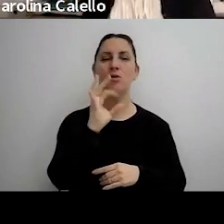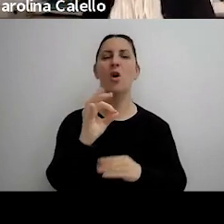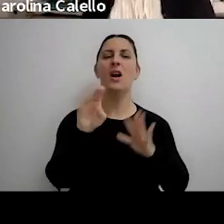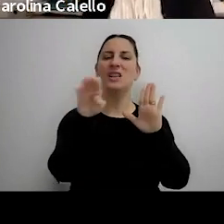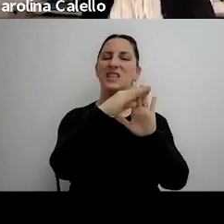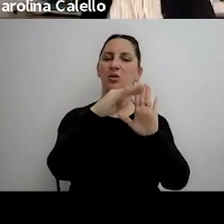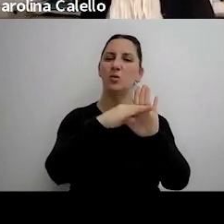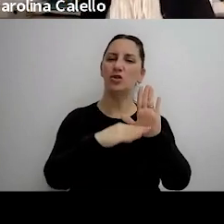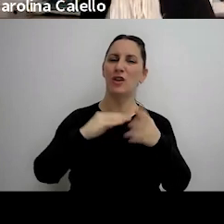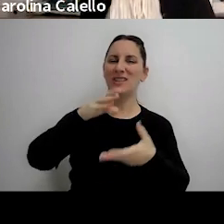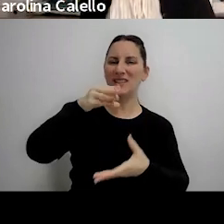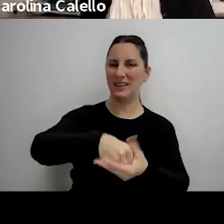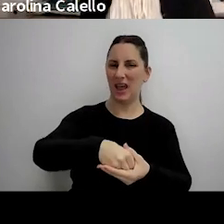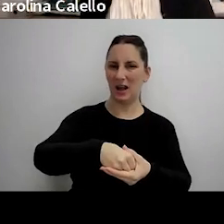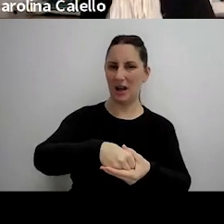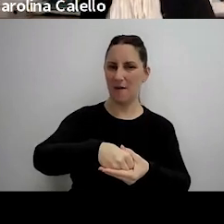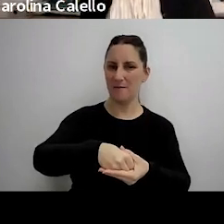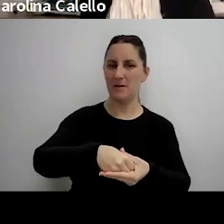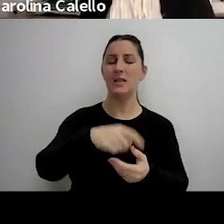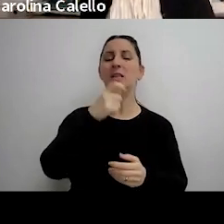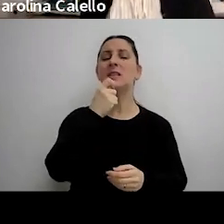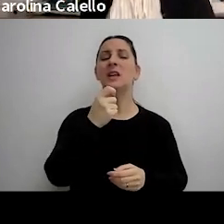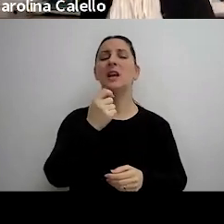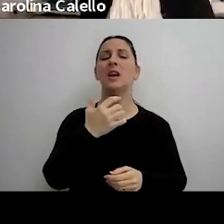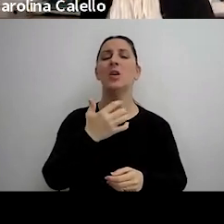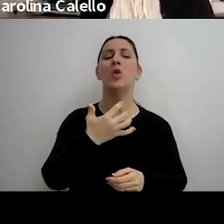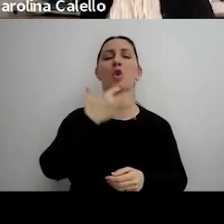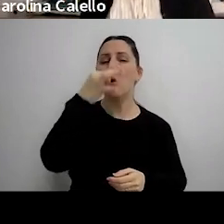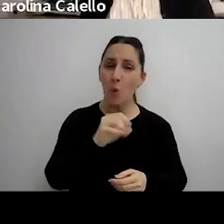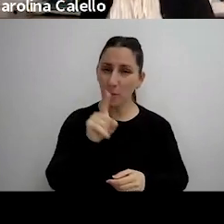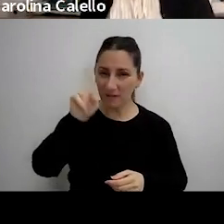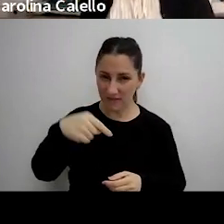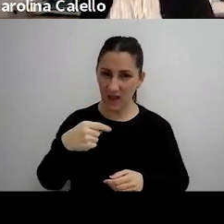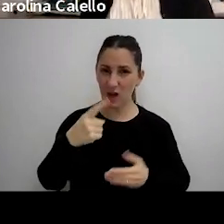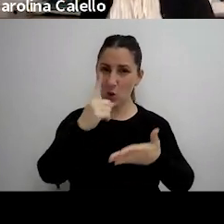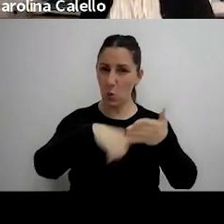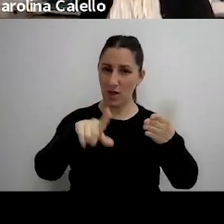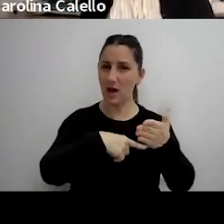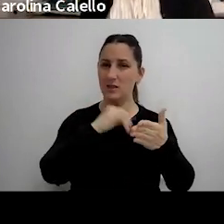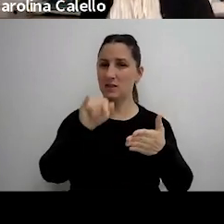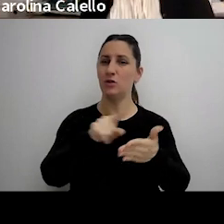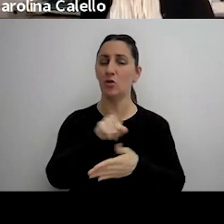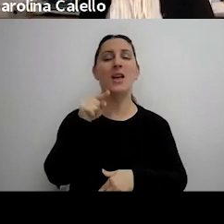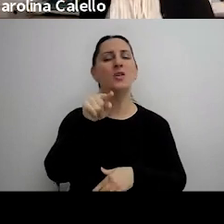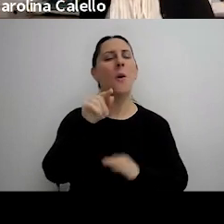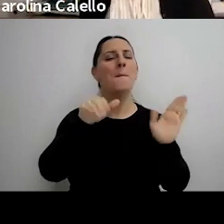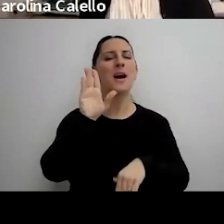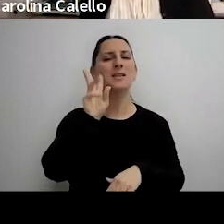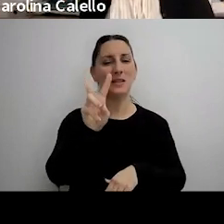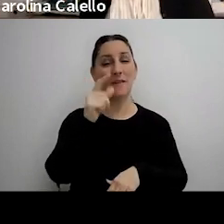internas si el incumplimiento origina la nulidad esto sobre todo se observa en las